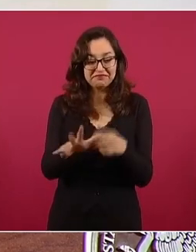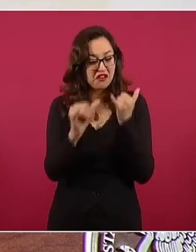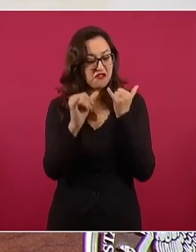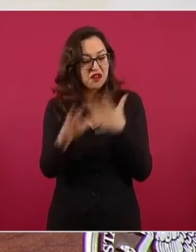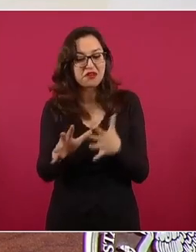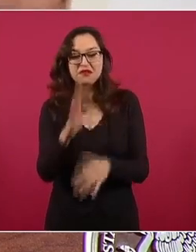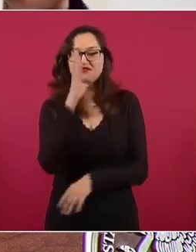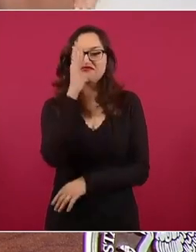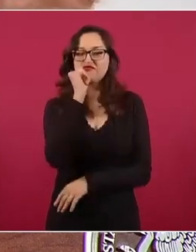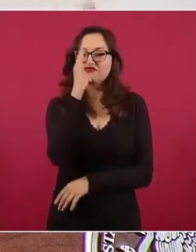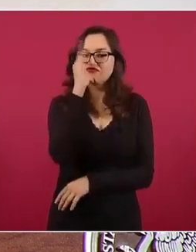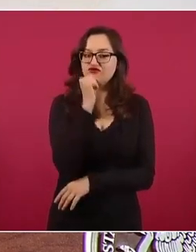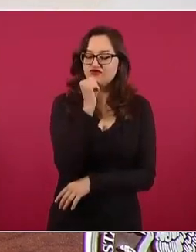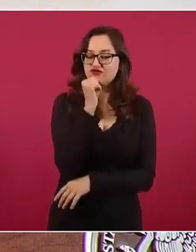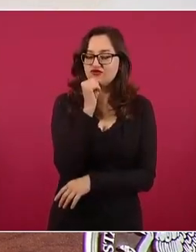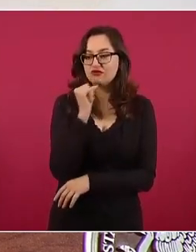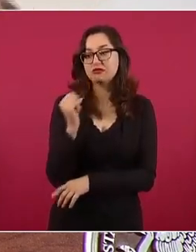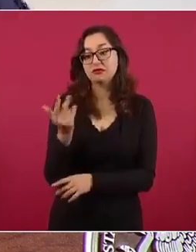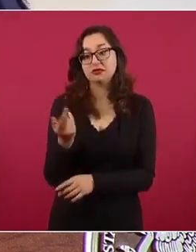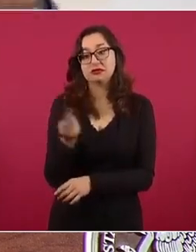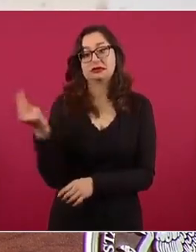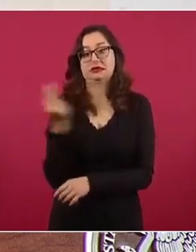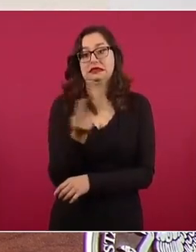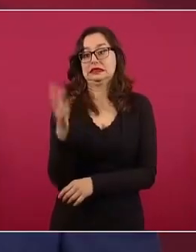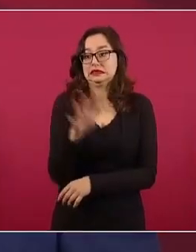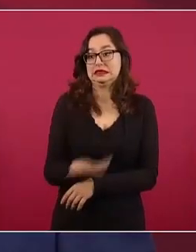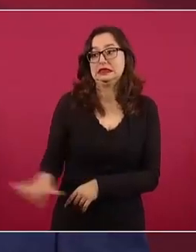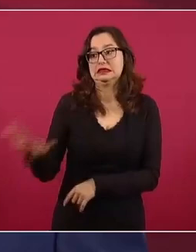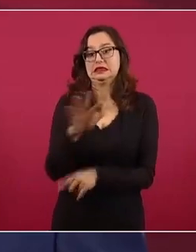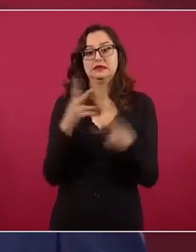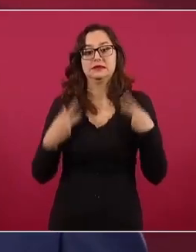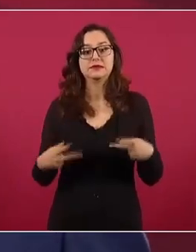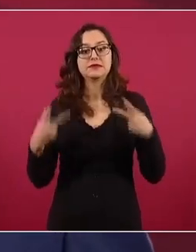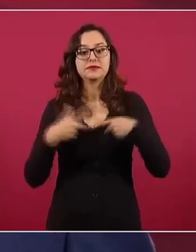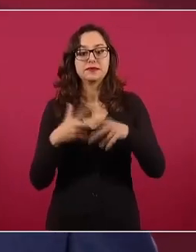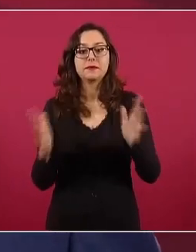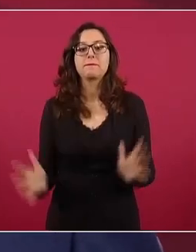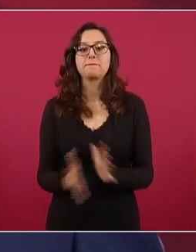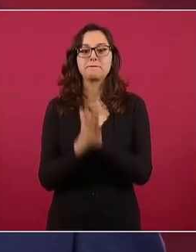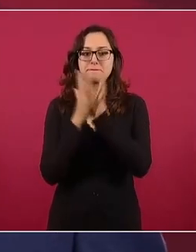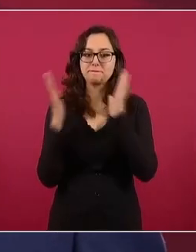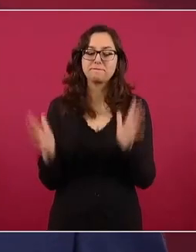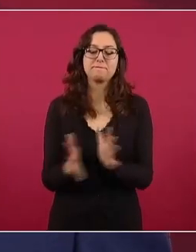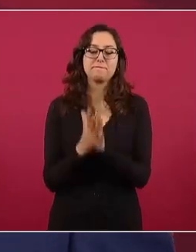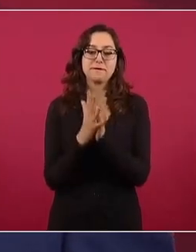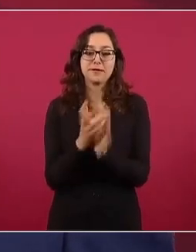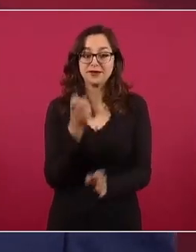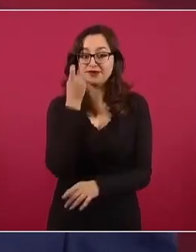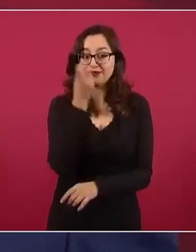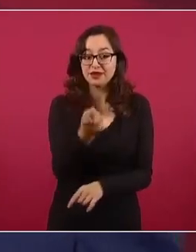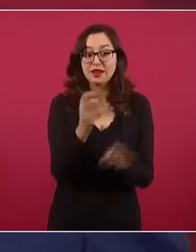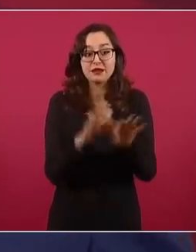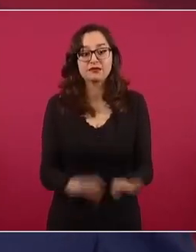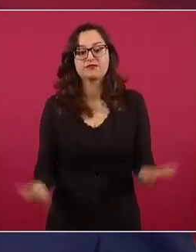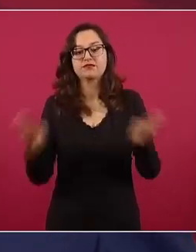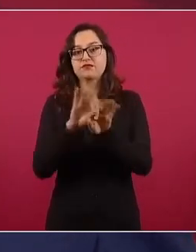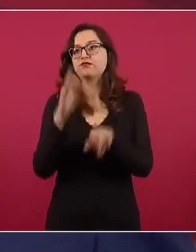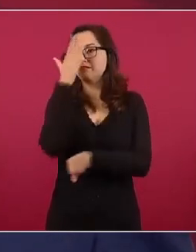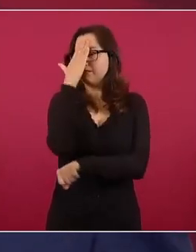Y esto se tiene que tener muy presente, porque la democracia